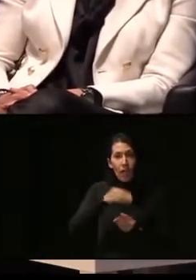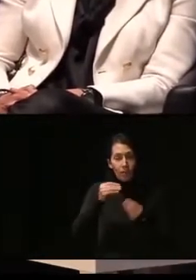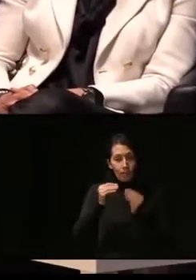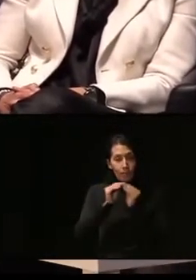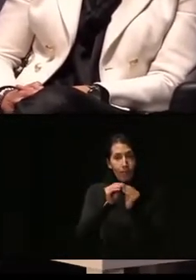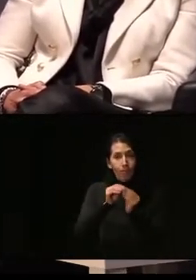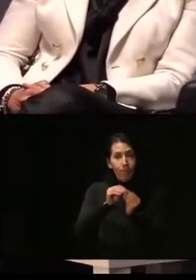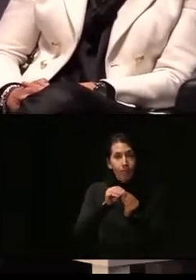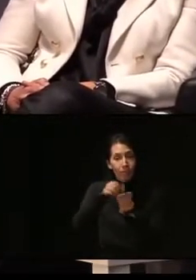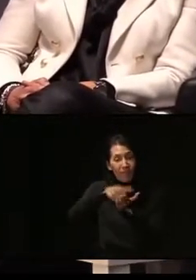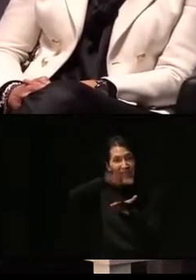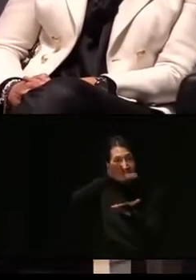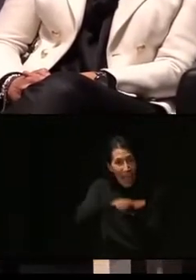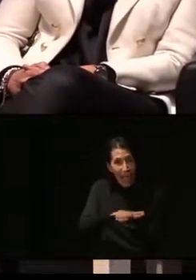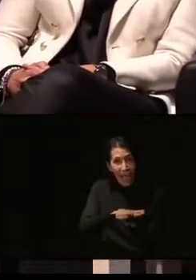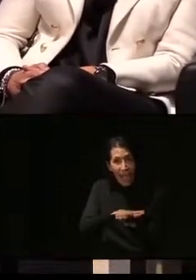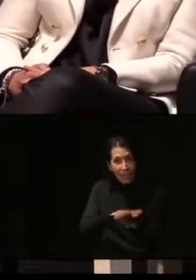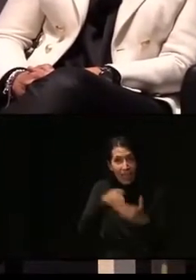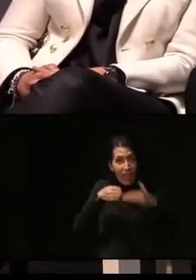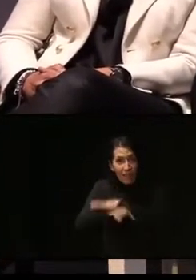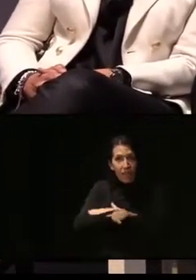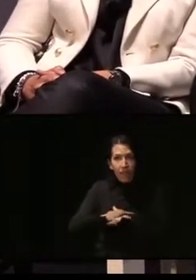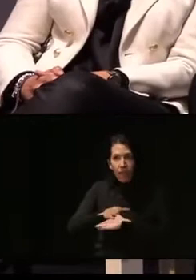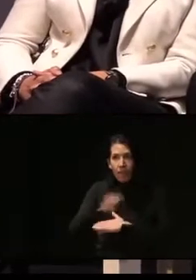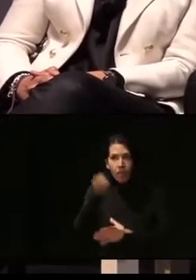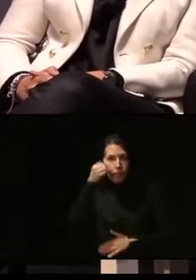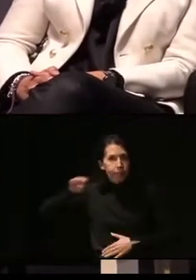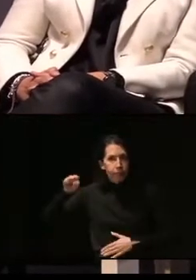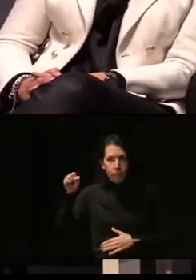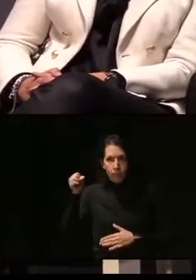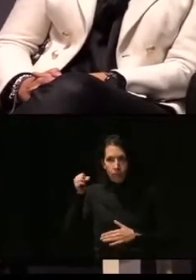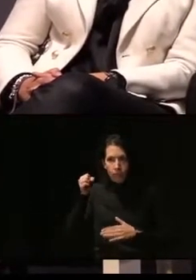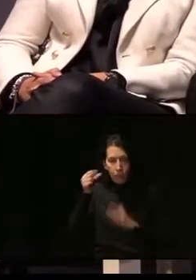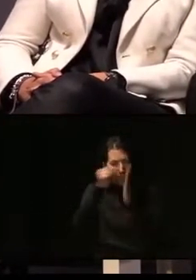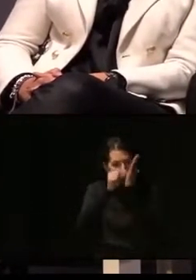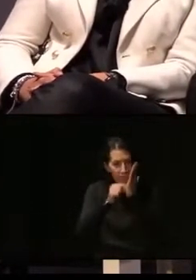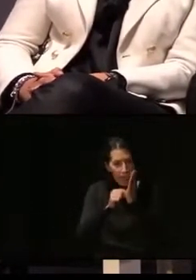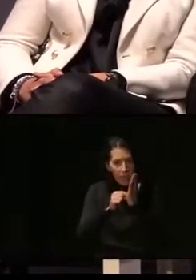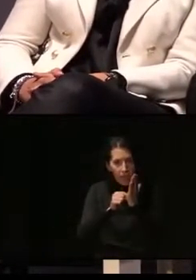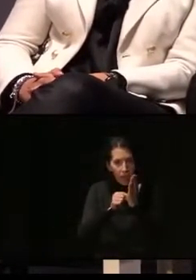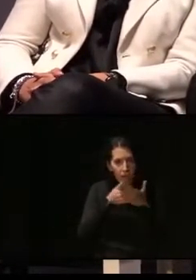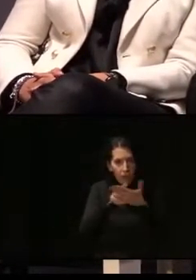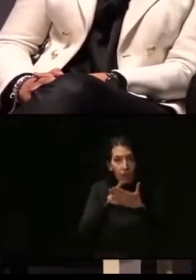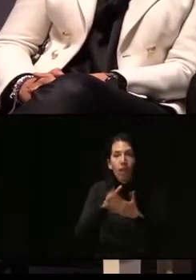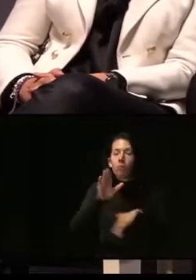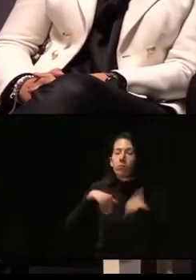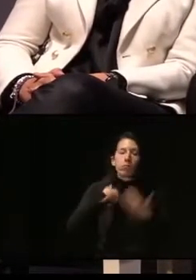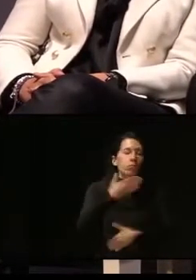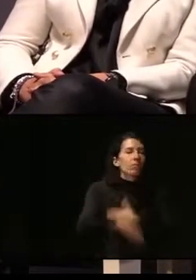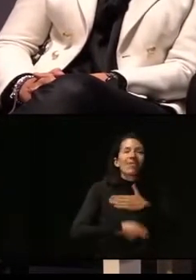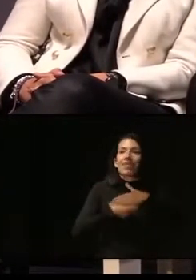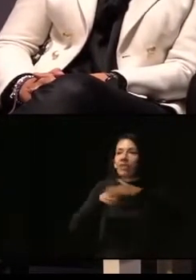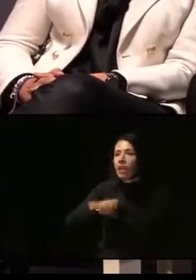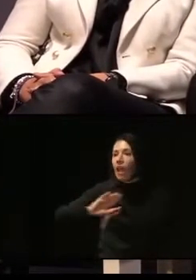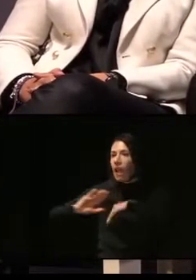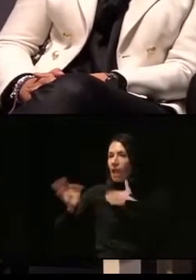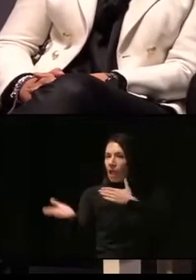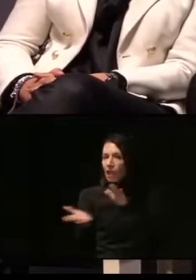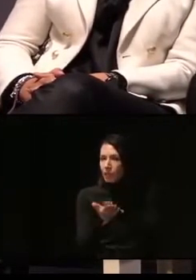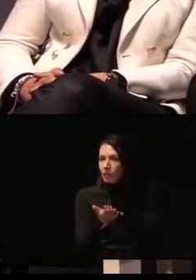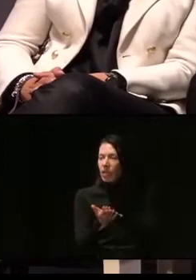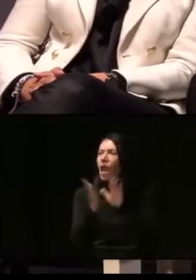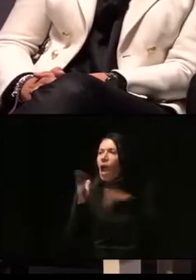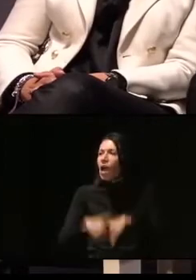la accesibilidad y no se cumple con las medidas oportunas y se tramita ese expediente, ¿se le da luego una